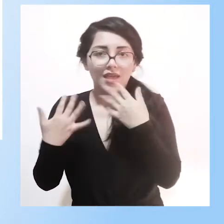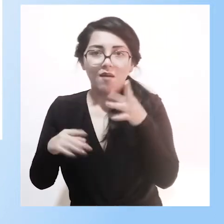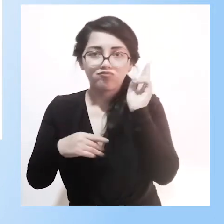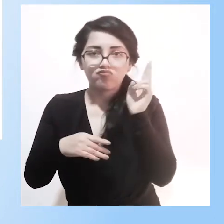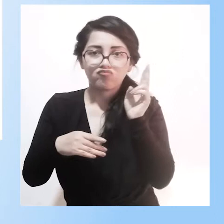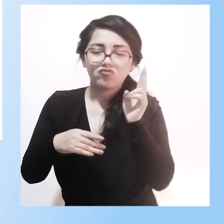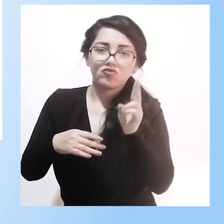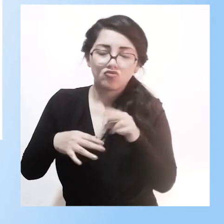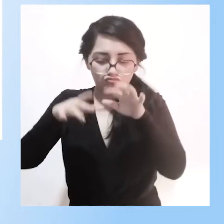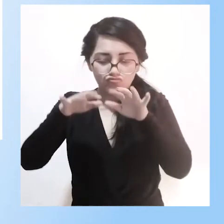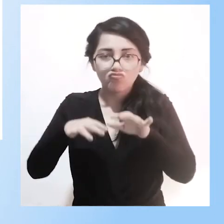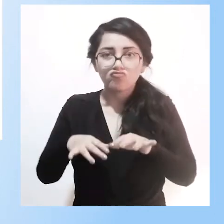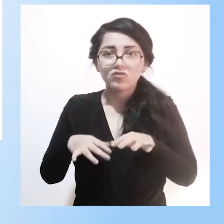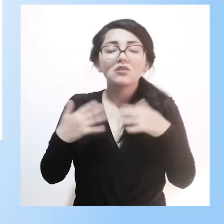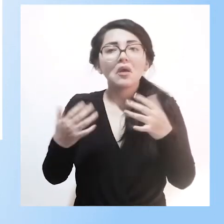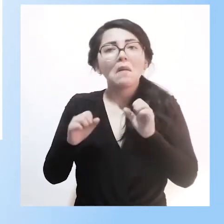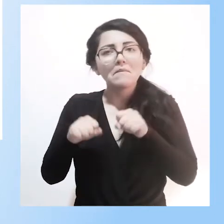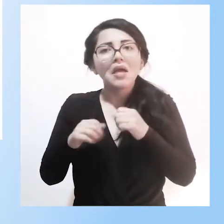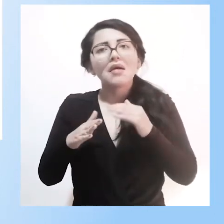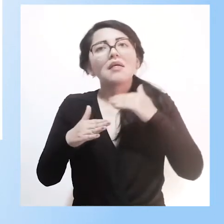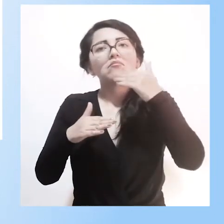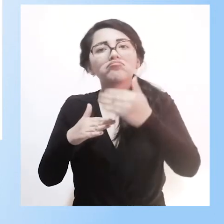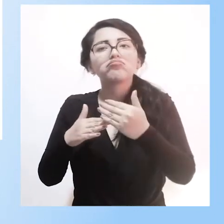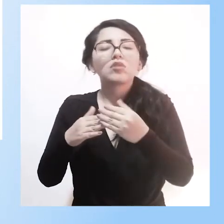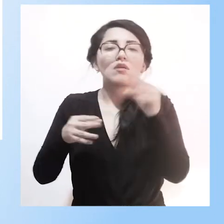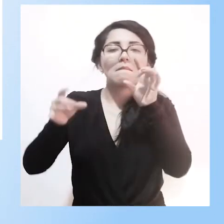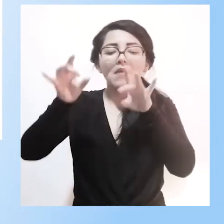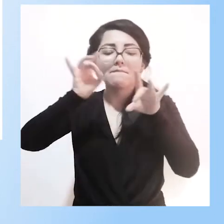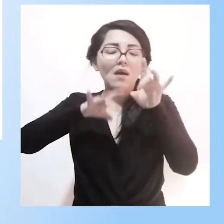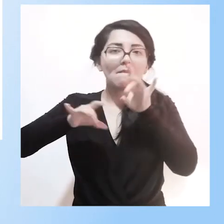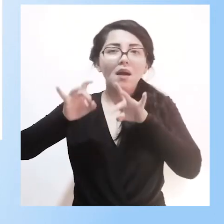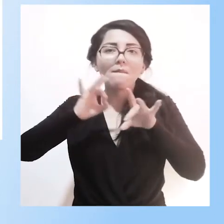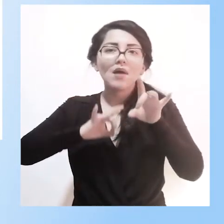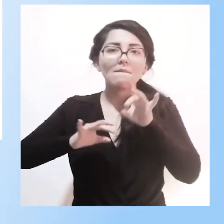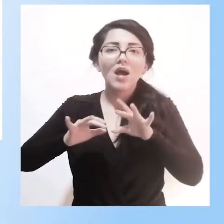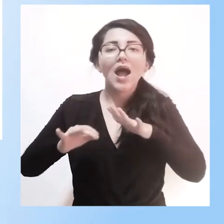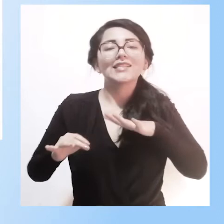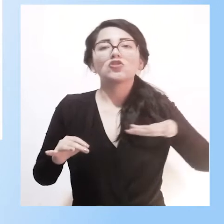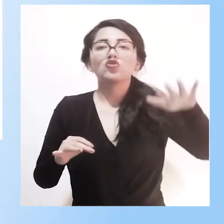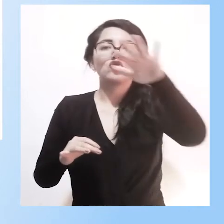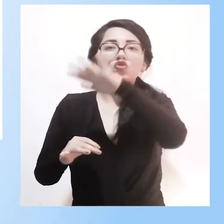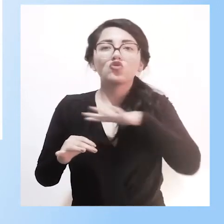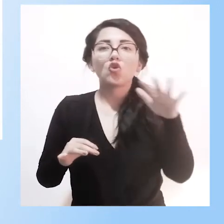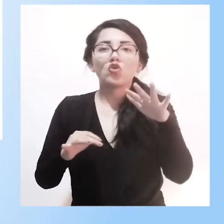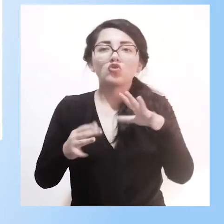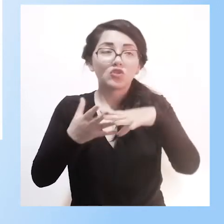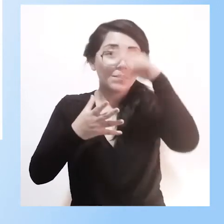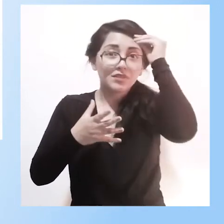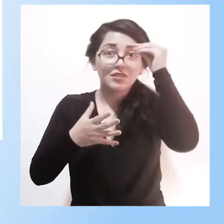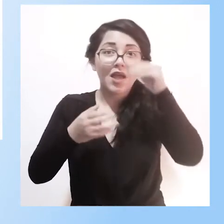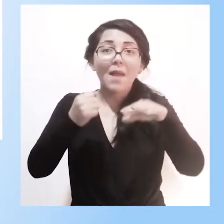hacer diseños universales de aprendizaje. Lo que hace poco se llamaba adaptaciones curriculares.